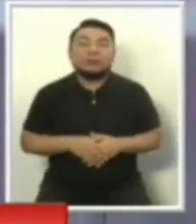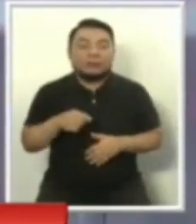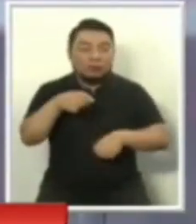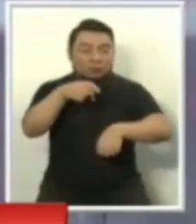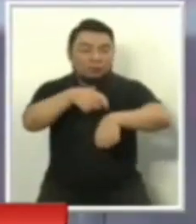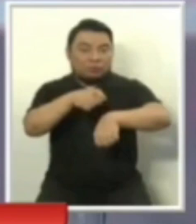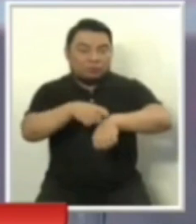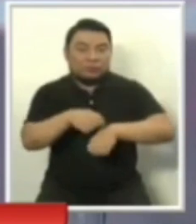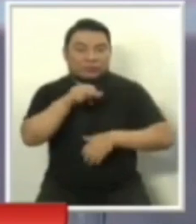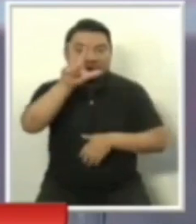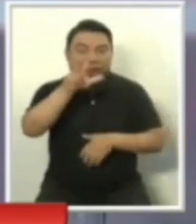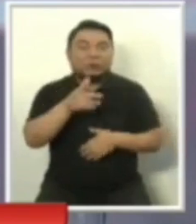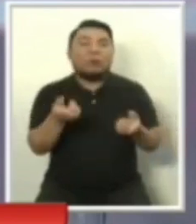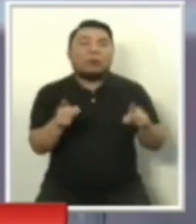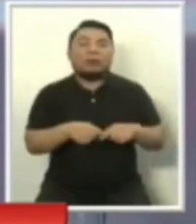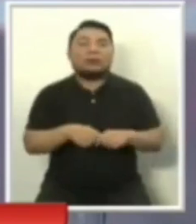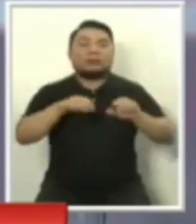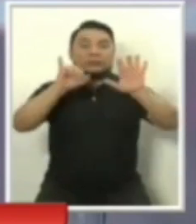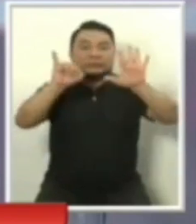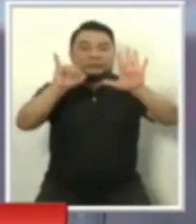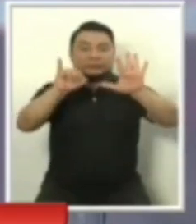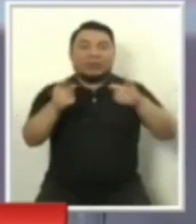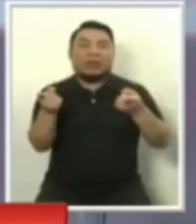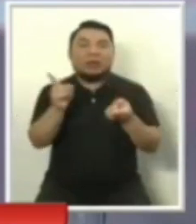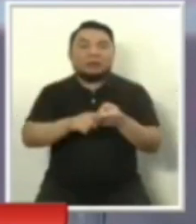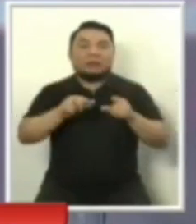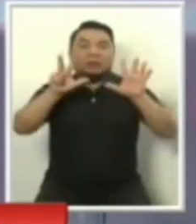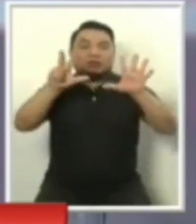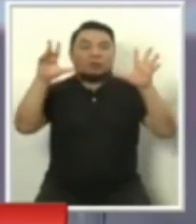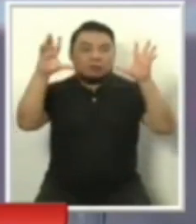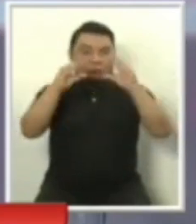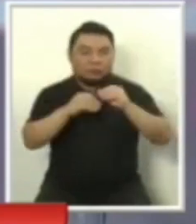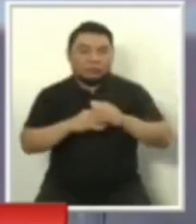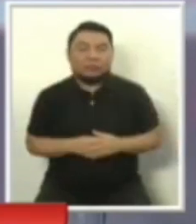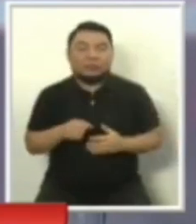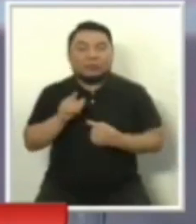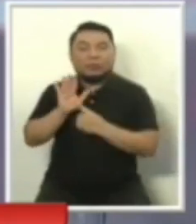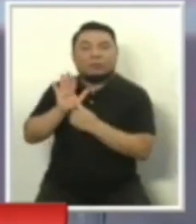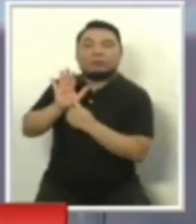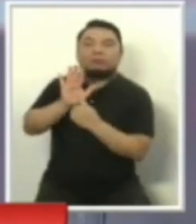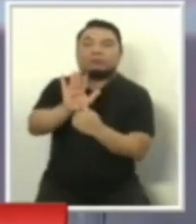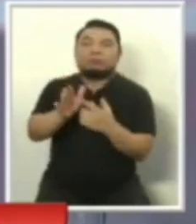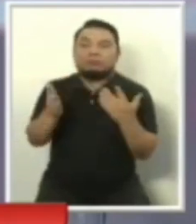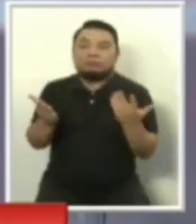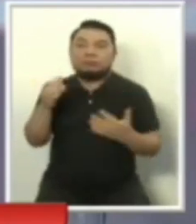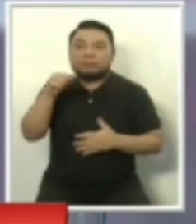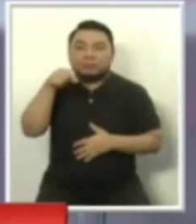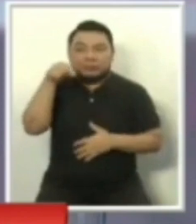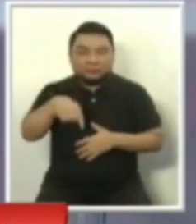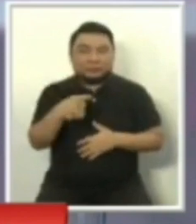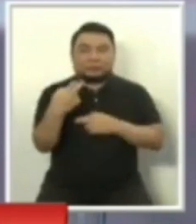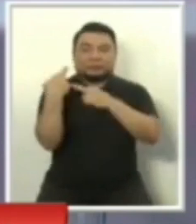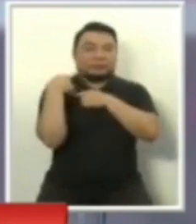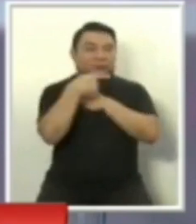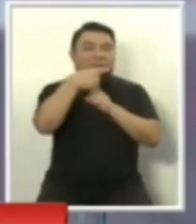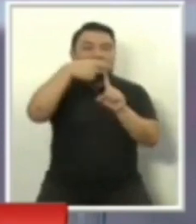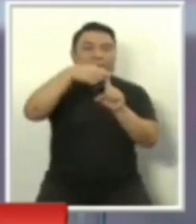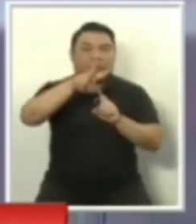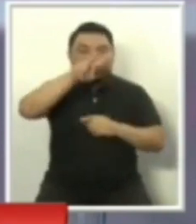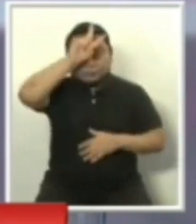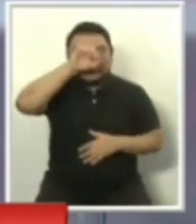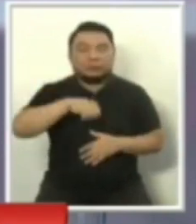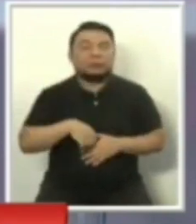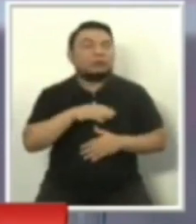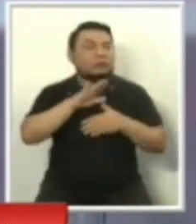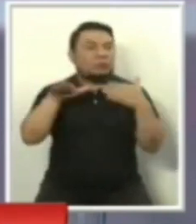las tres fechas, van a ser de 6 a 8 de la noche. La transmisión, sin duda, va a ser a cargo de TV Perú y también de todos los